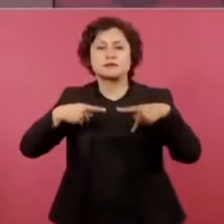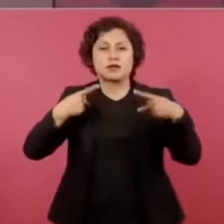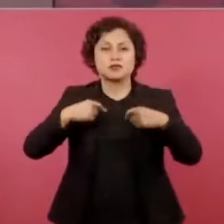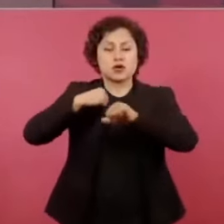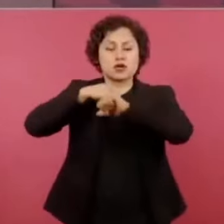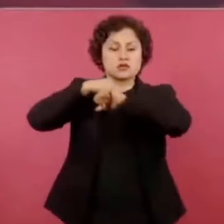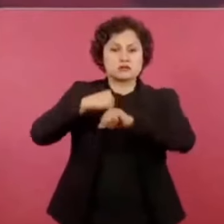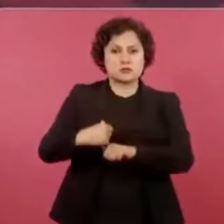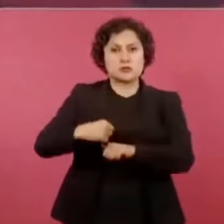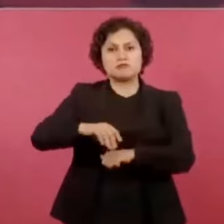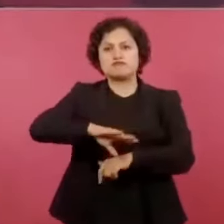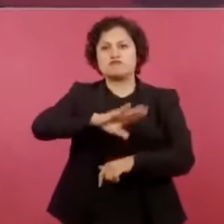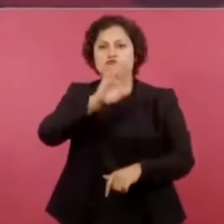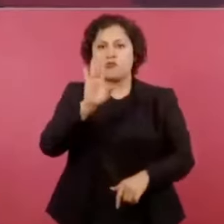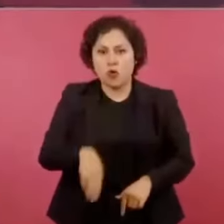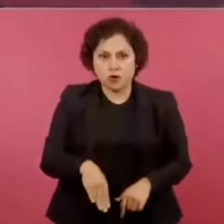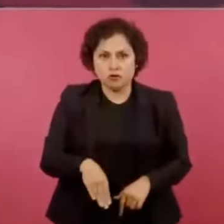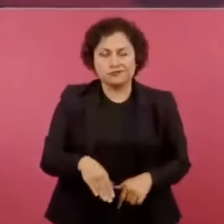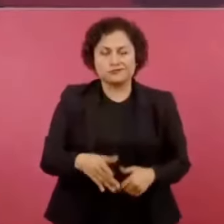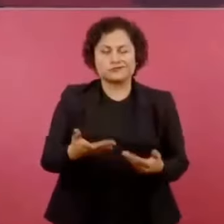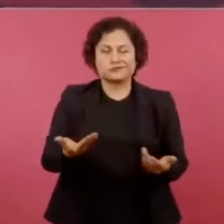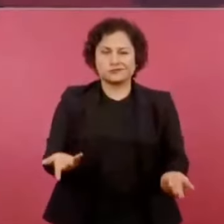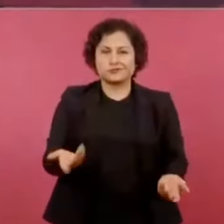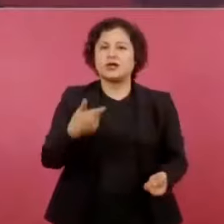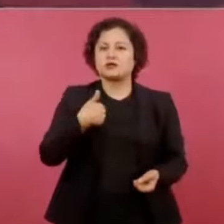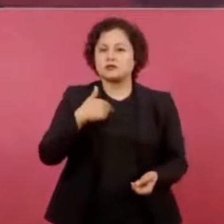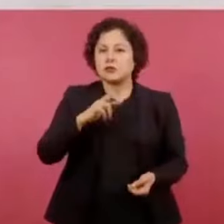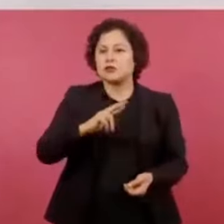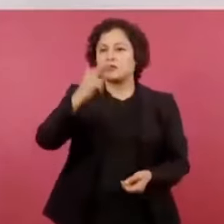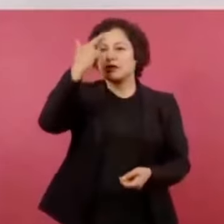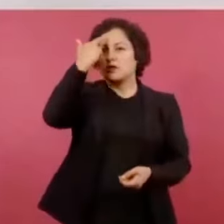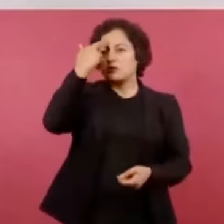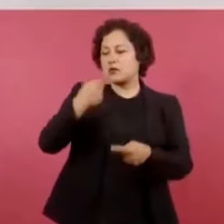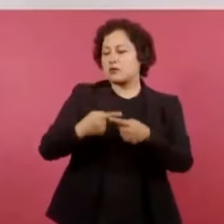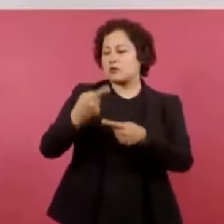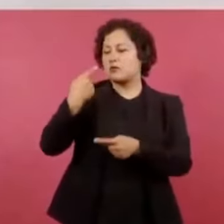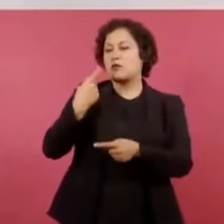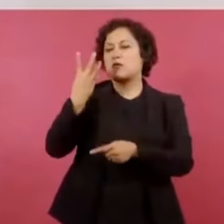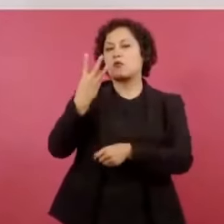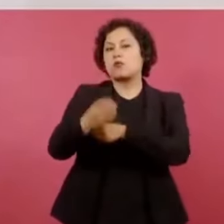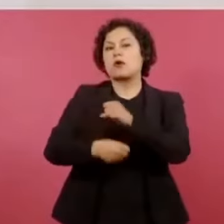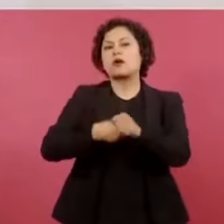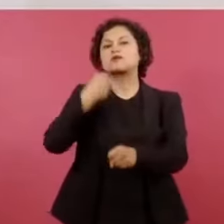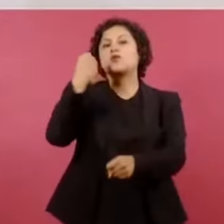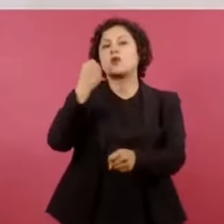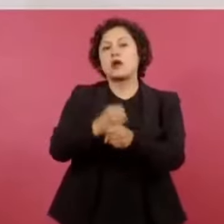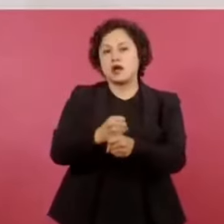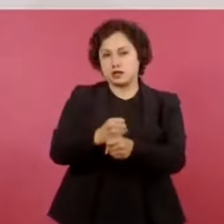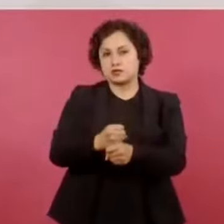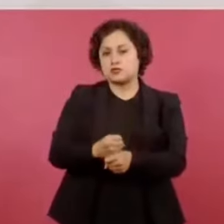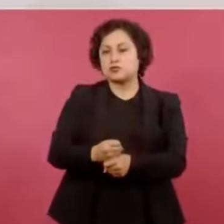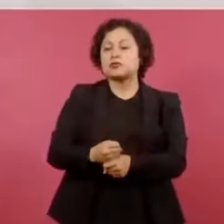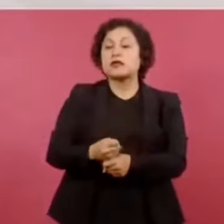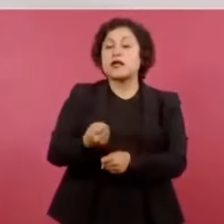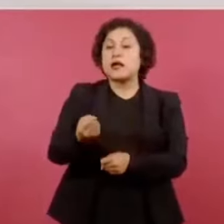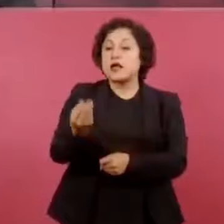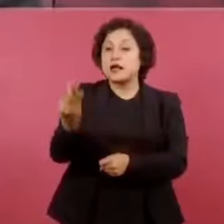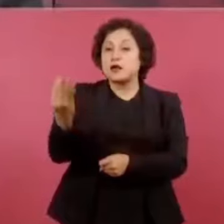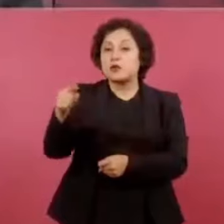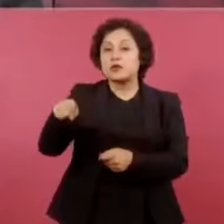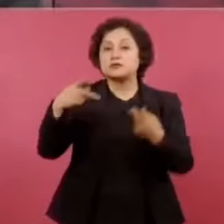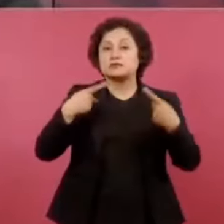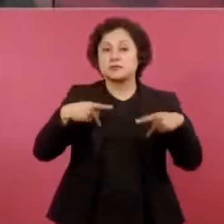acuerdo y lo lamenté mucho hace cuatro años, perdieron la vida apagando un incendio desde un